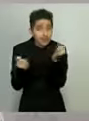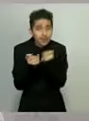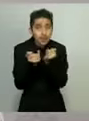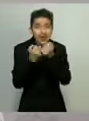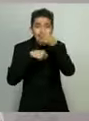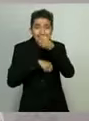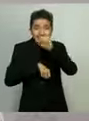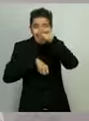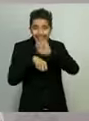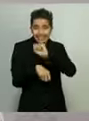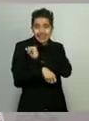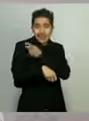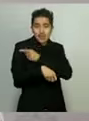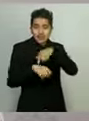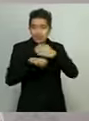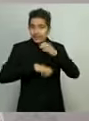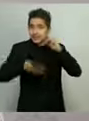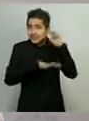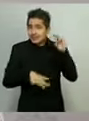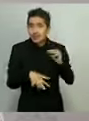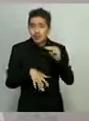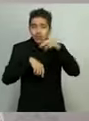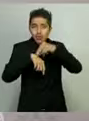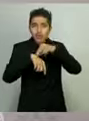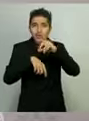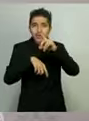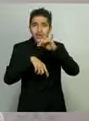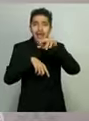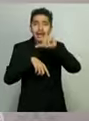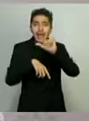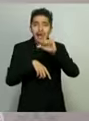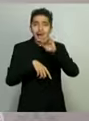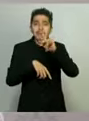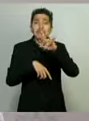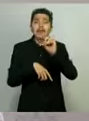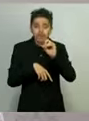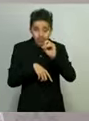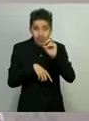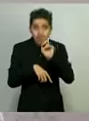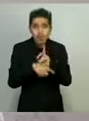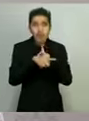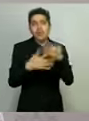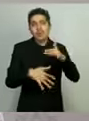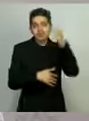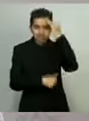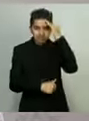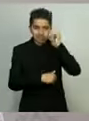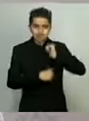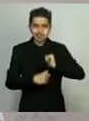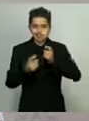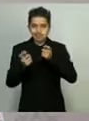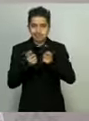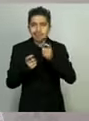secretaria de Salud en el Estado, la autora Diana Carpio, que ha demostrado un gran liderazgo,